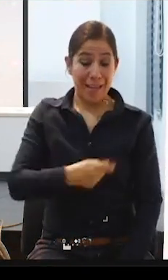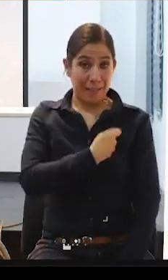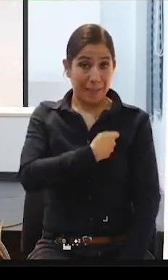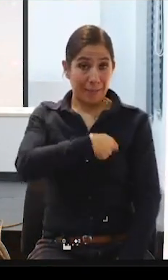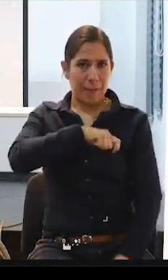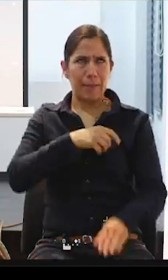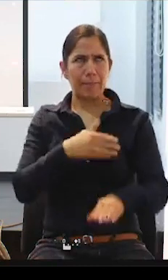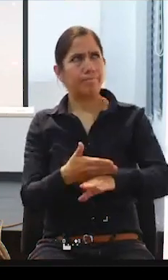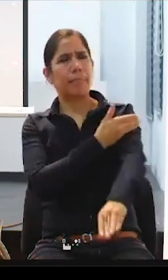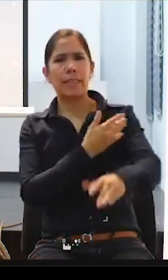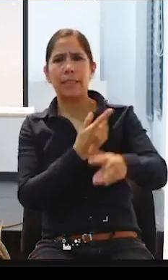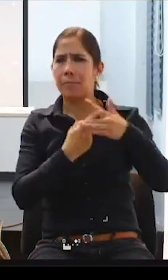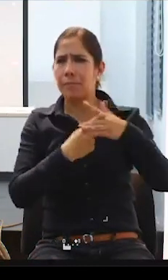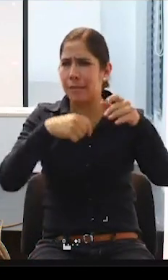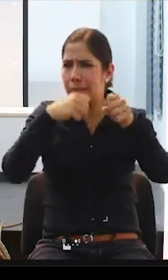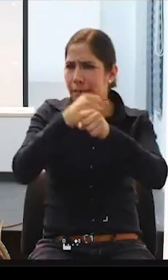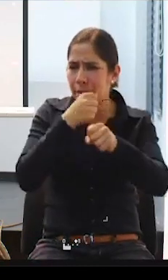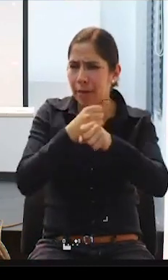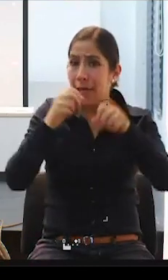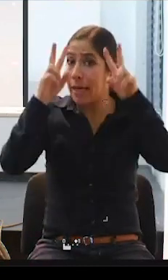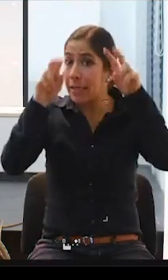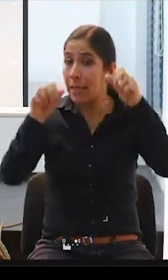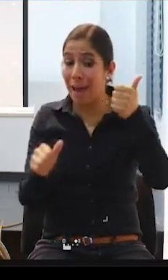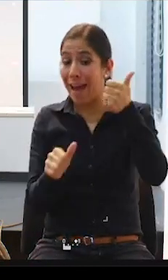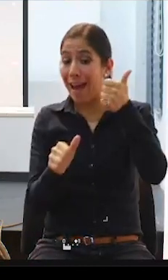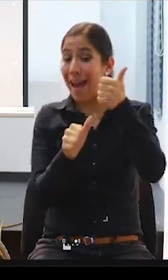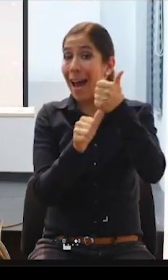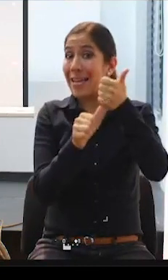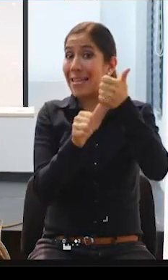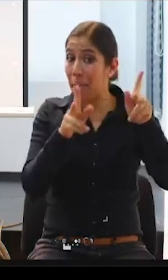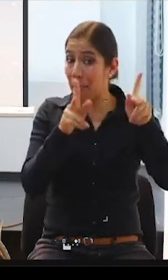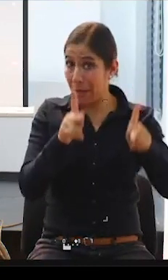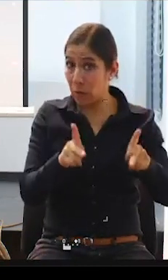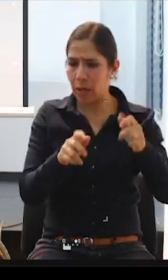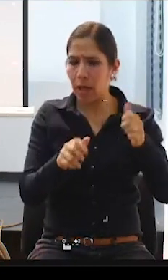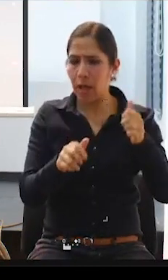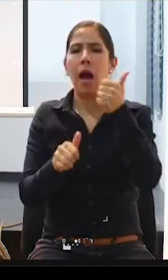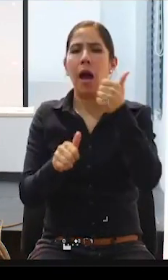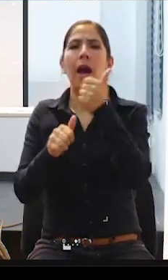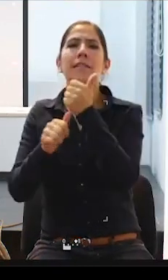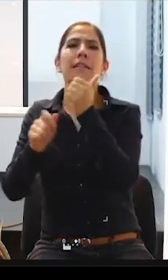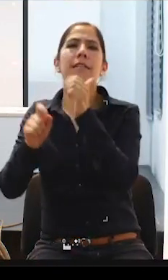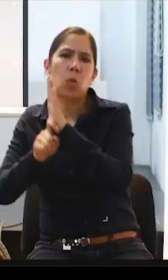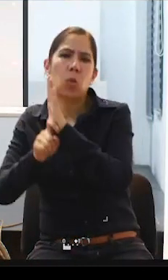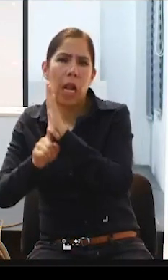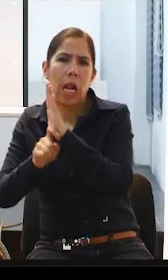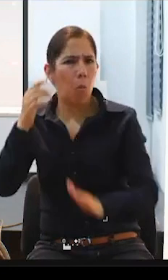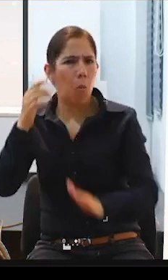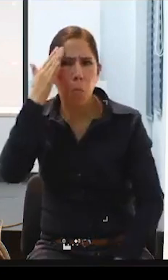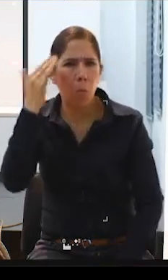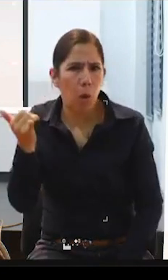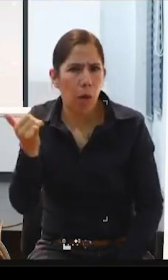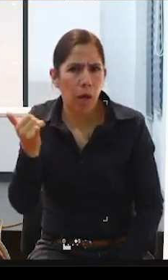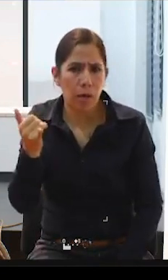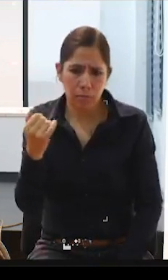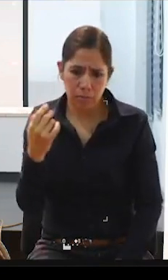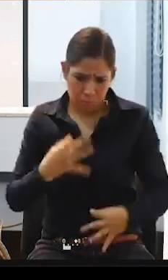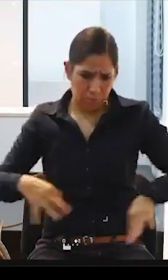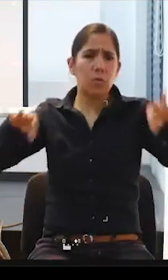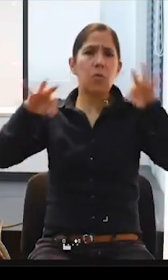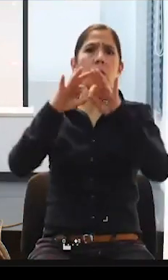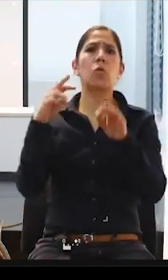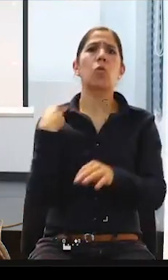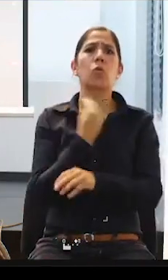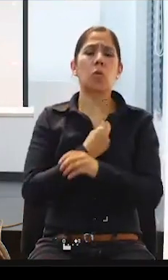el tema de la asistencia sexual porque es muy importante poder acceder a nuestros cuerpos de